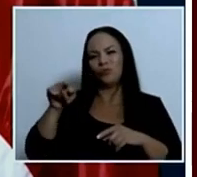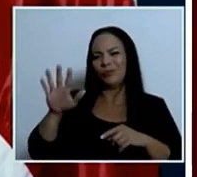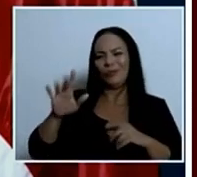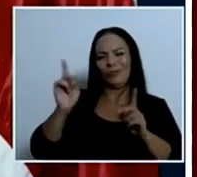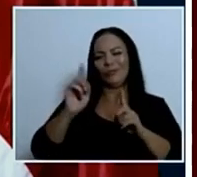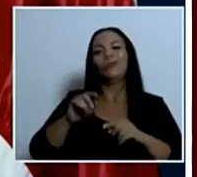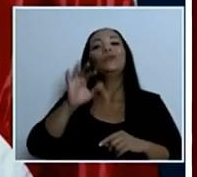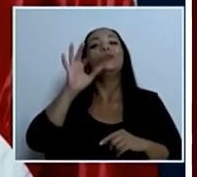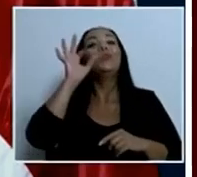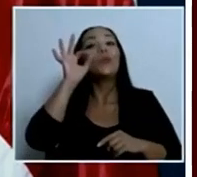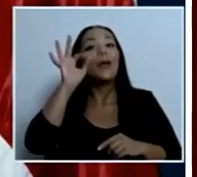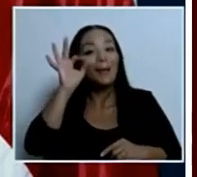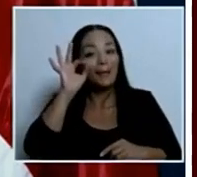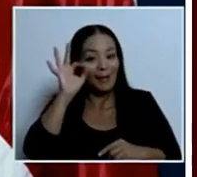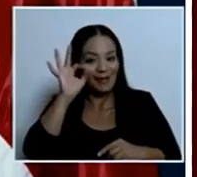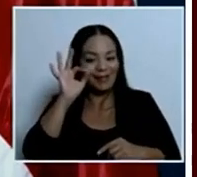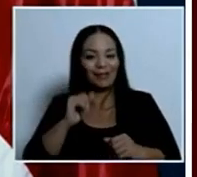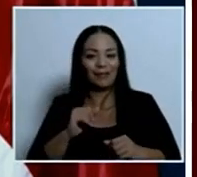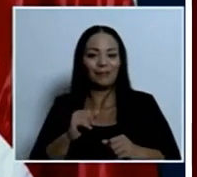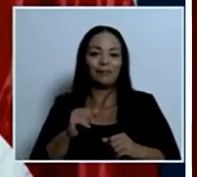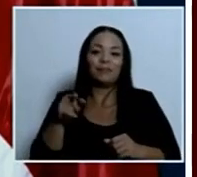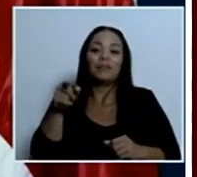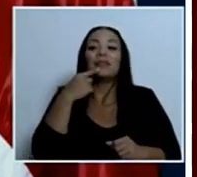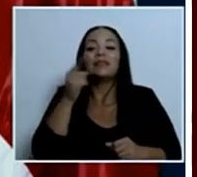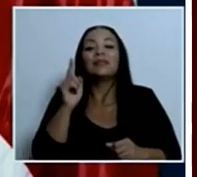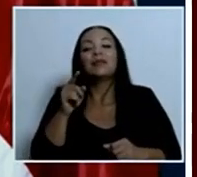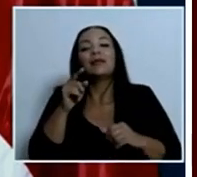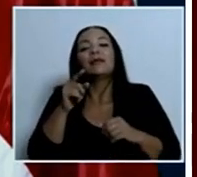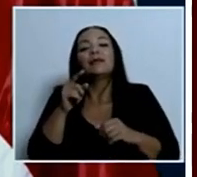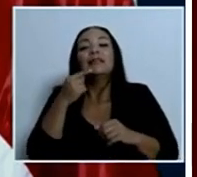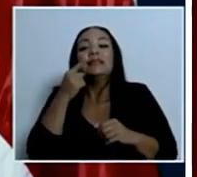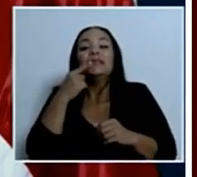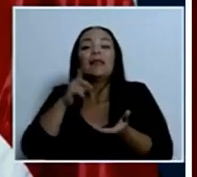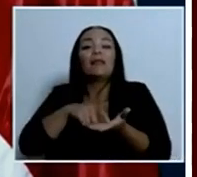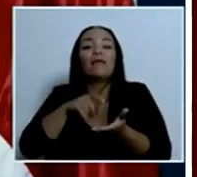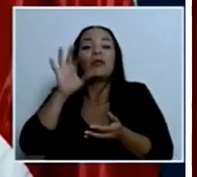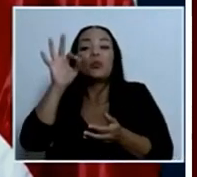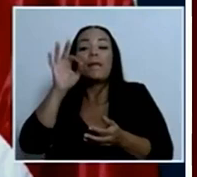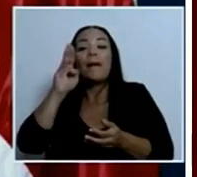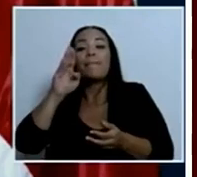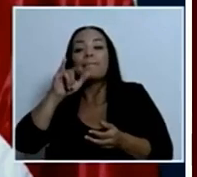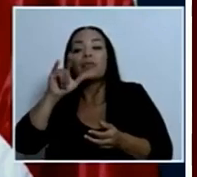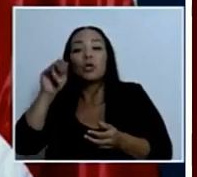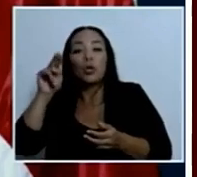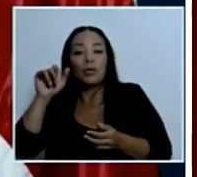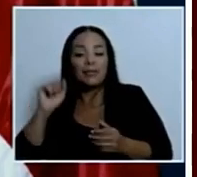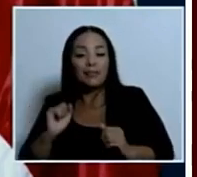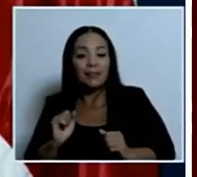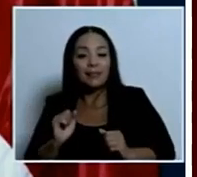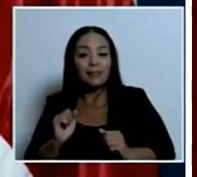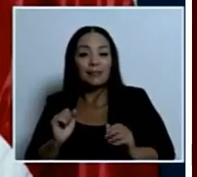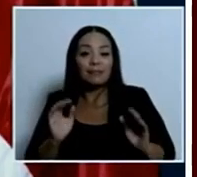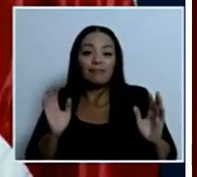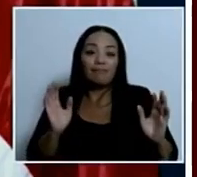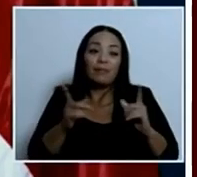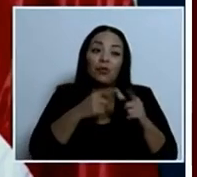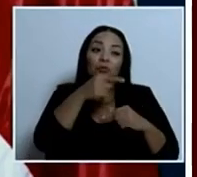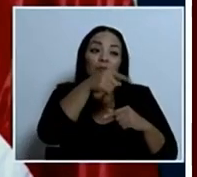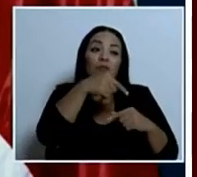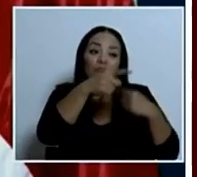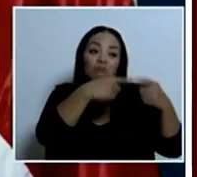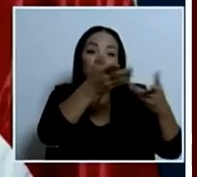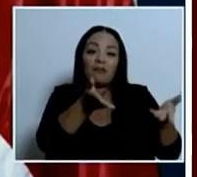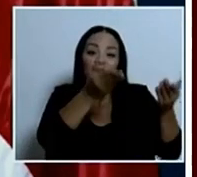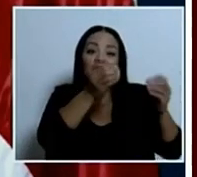que vayan según ellos se les debe 9 billones entonces que vayan aumentando la demanda es absurda